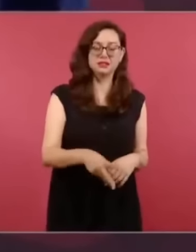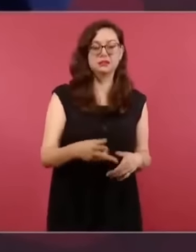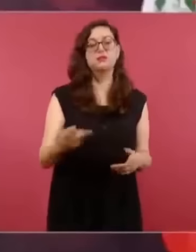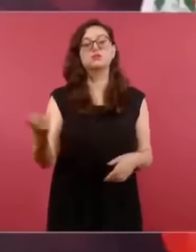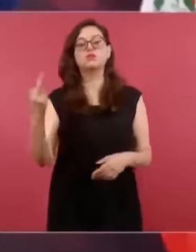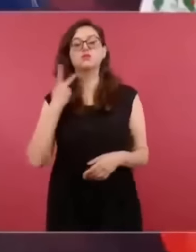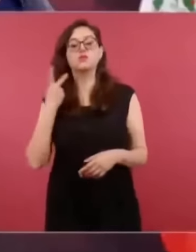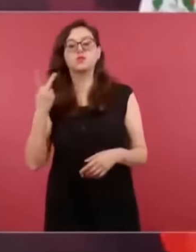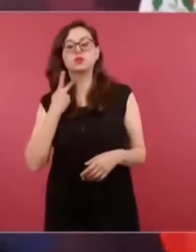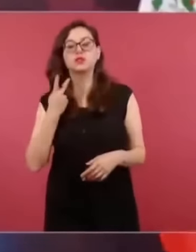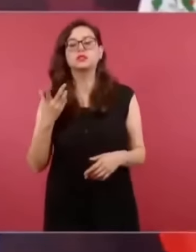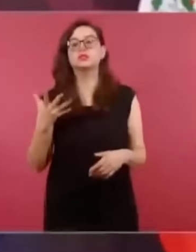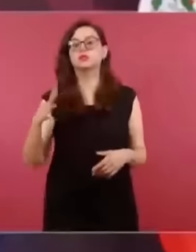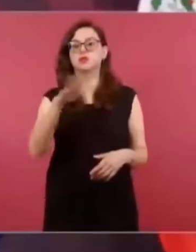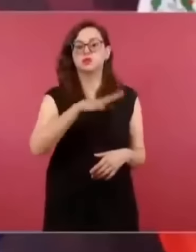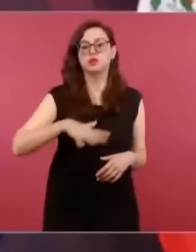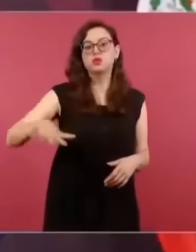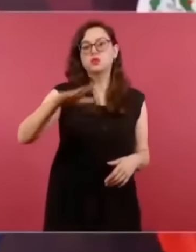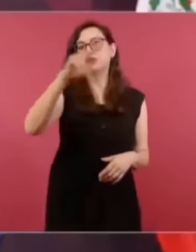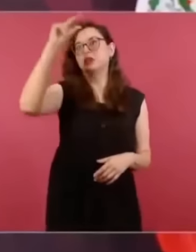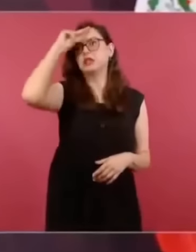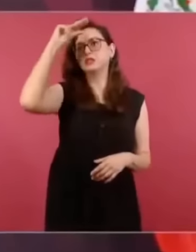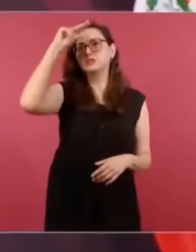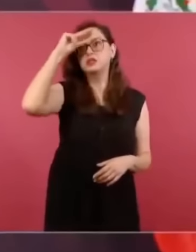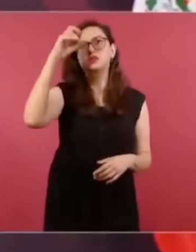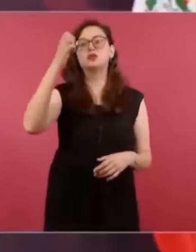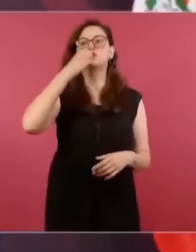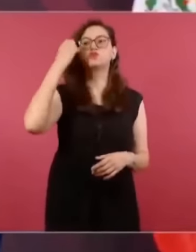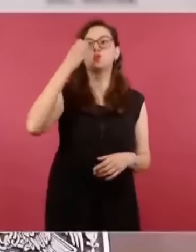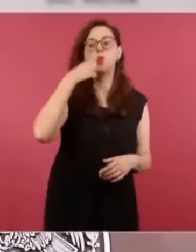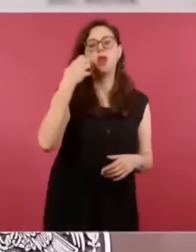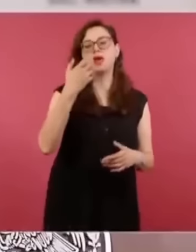terreno de la academia de la intelectualidad